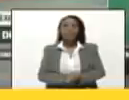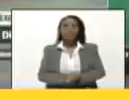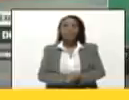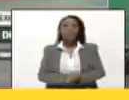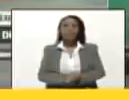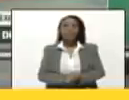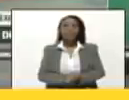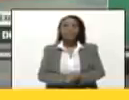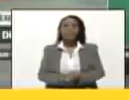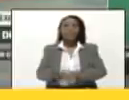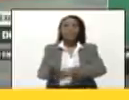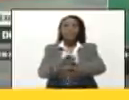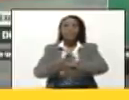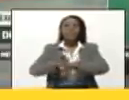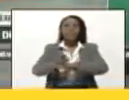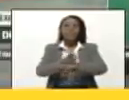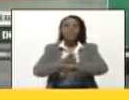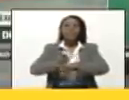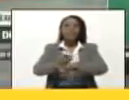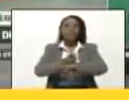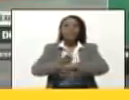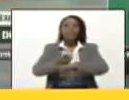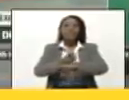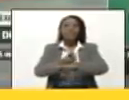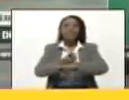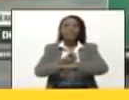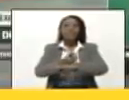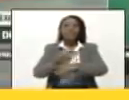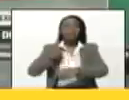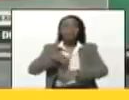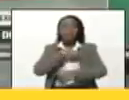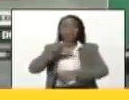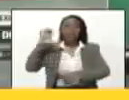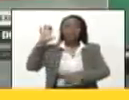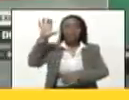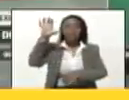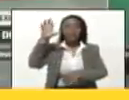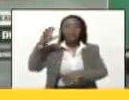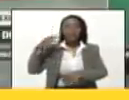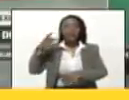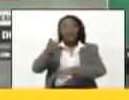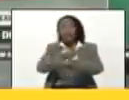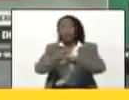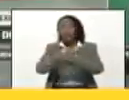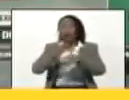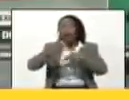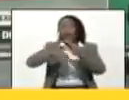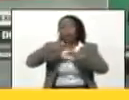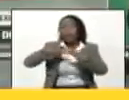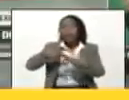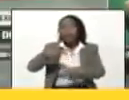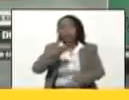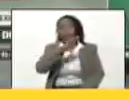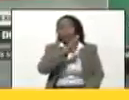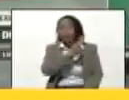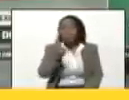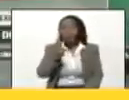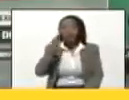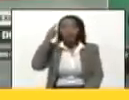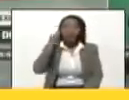El gobierno de nuestra patria, el gobierno de la República Bolivariana de Venezuela